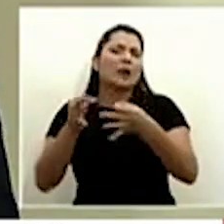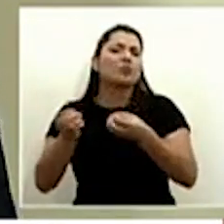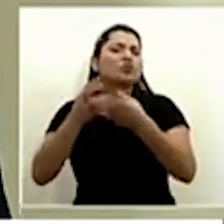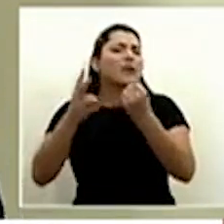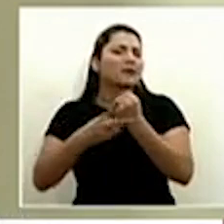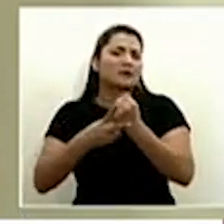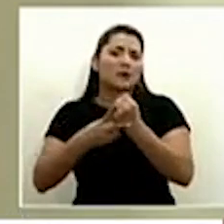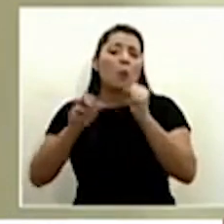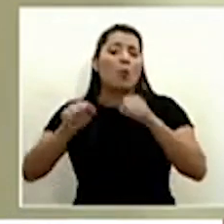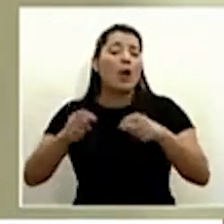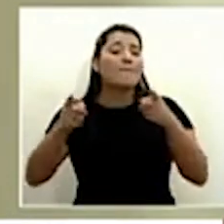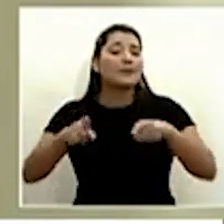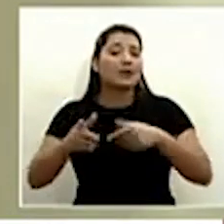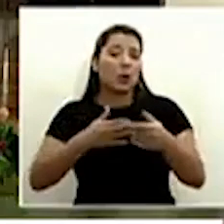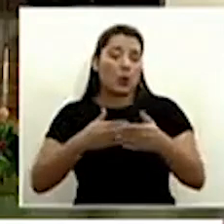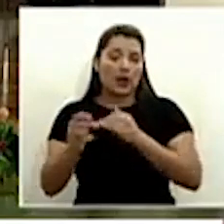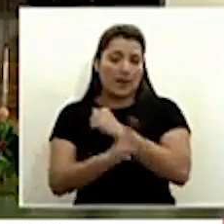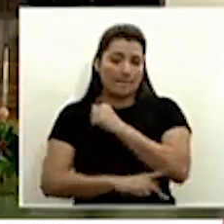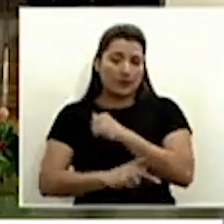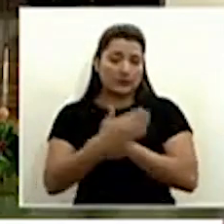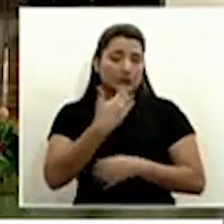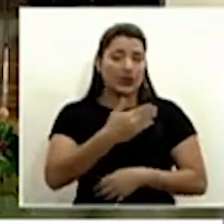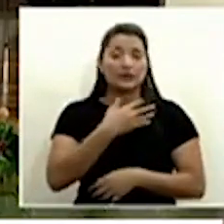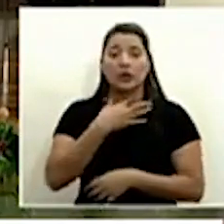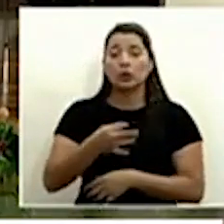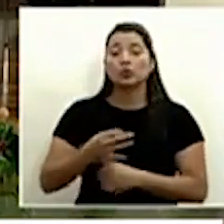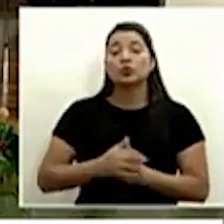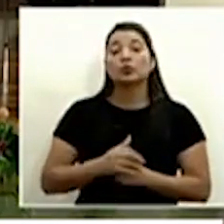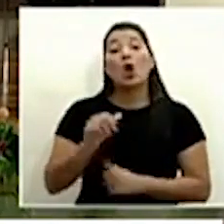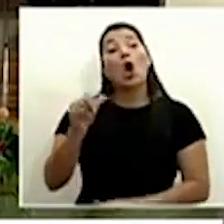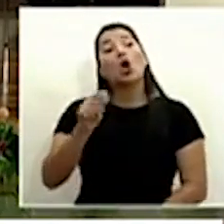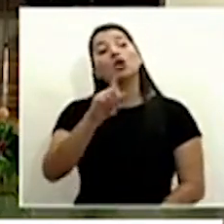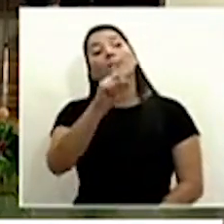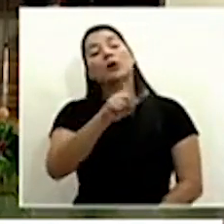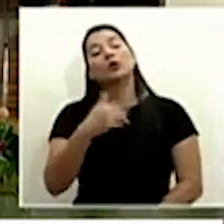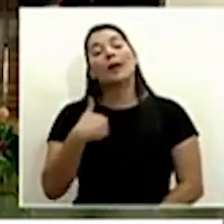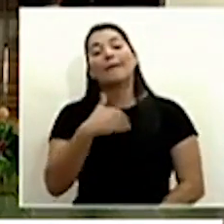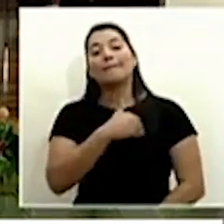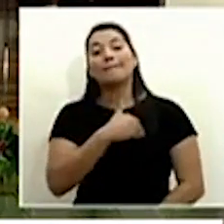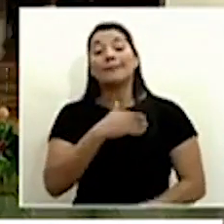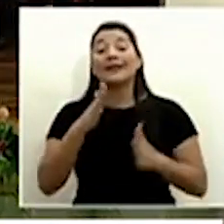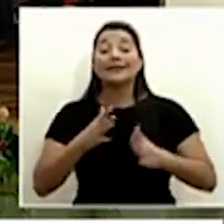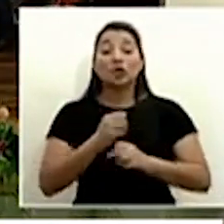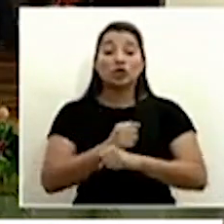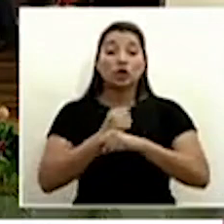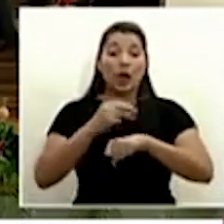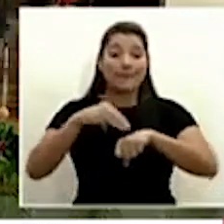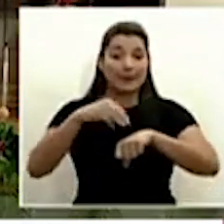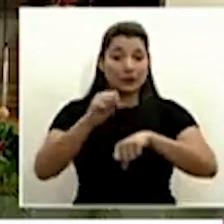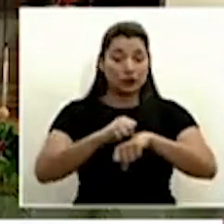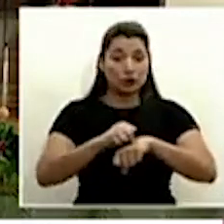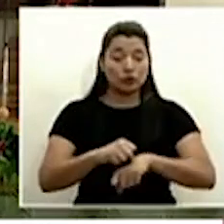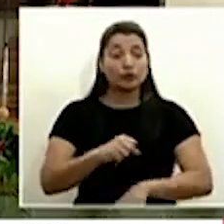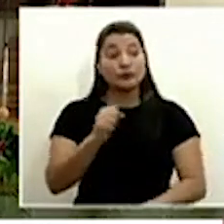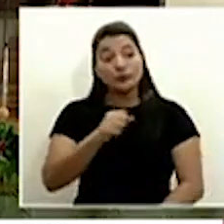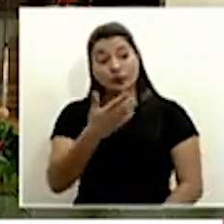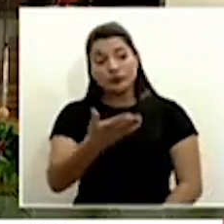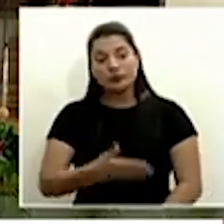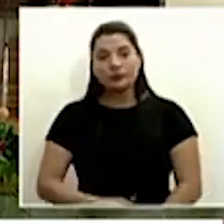comportamiento Muchas gracias Mucho gusto Siguiente consulta al Ministro de Seguridad Don Michael Soto Sí señor, adelante